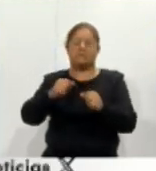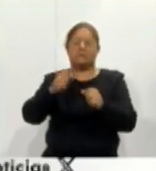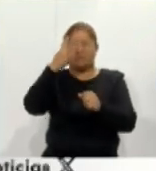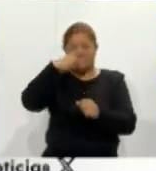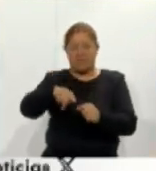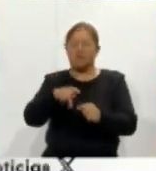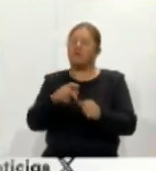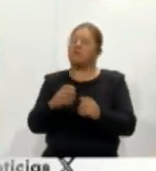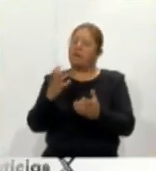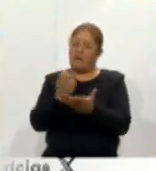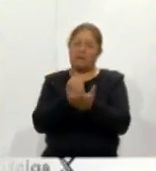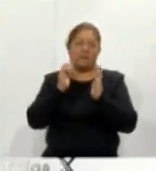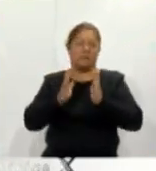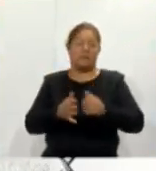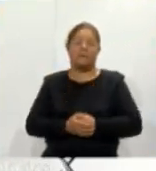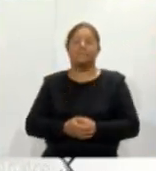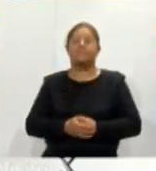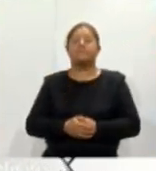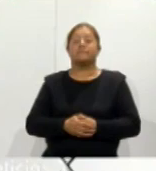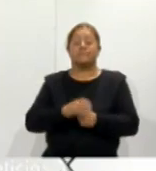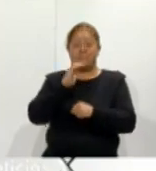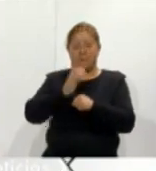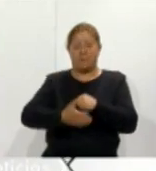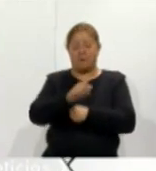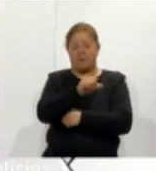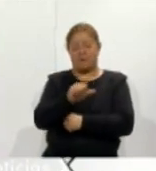Para Coracit Noticias, Ana Sánchez.